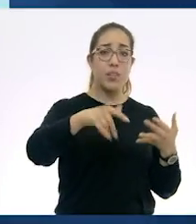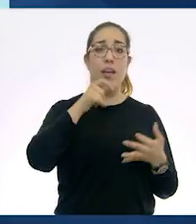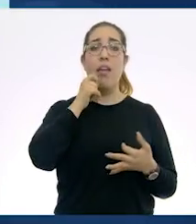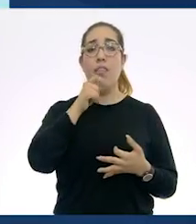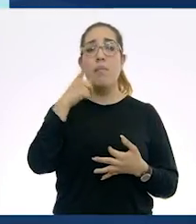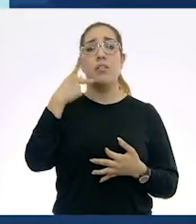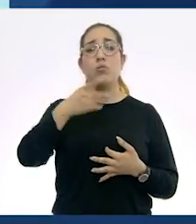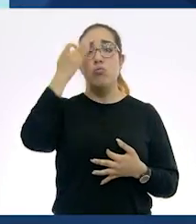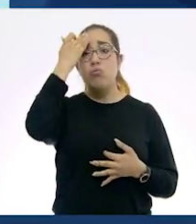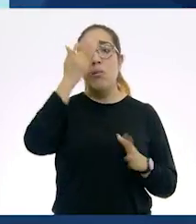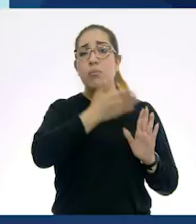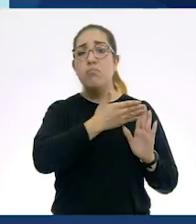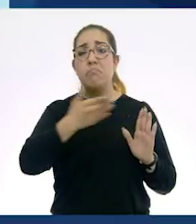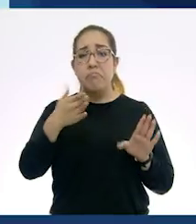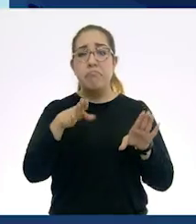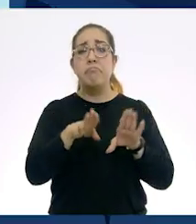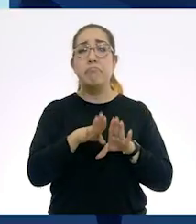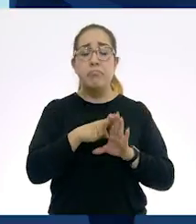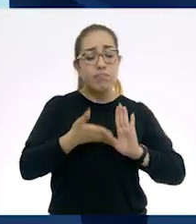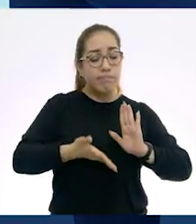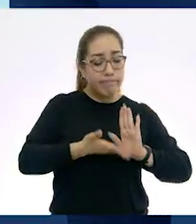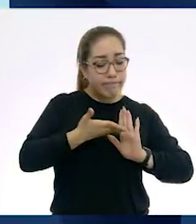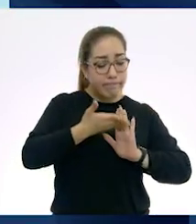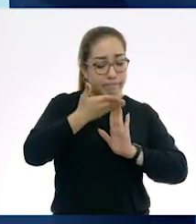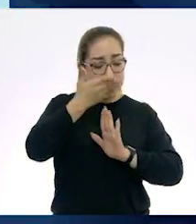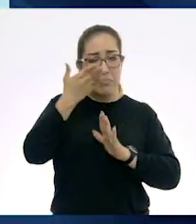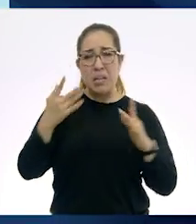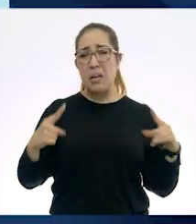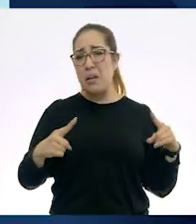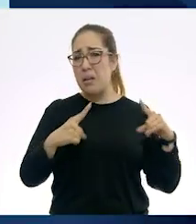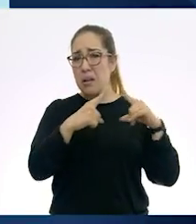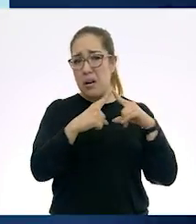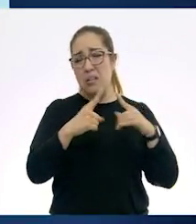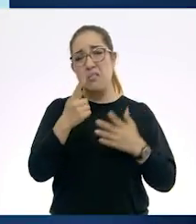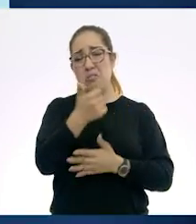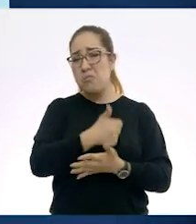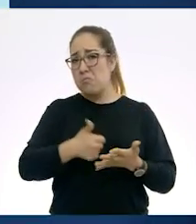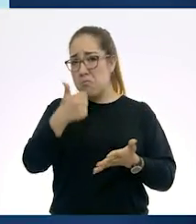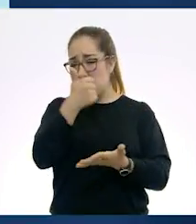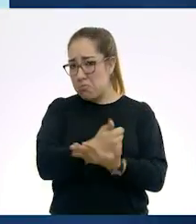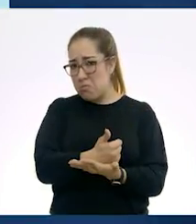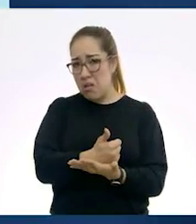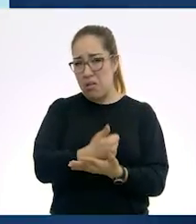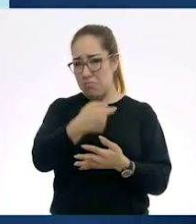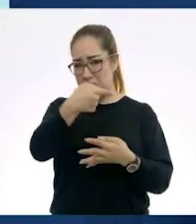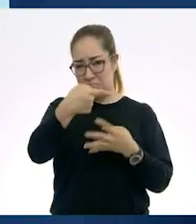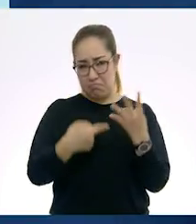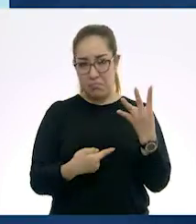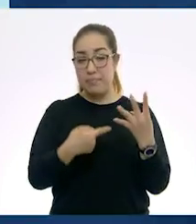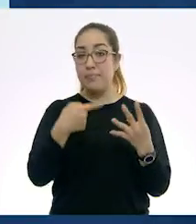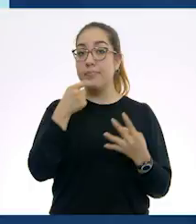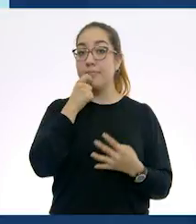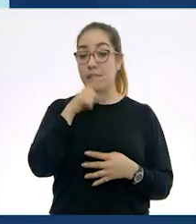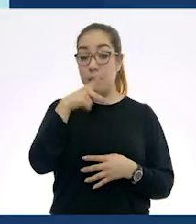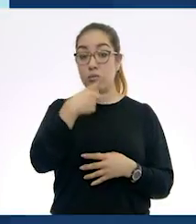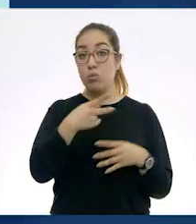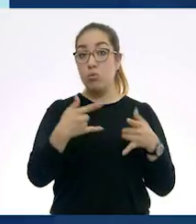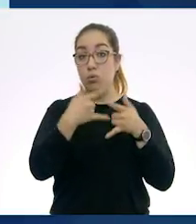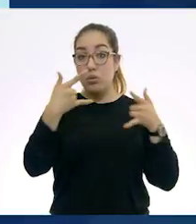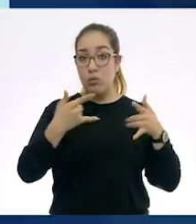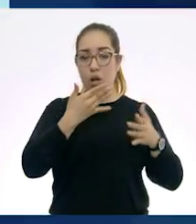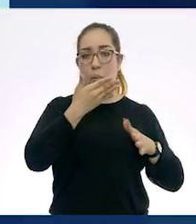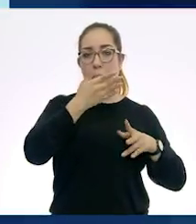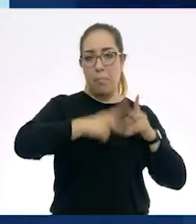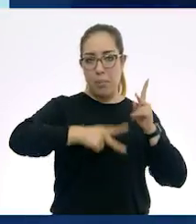periodos en los que se fueron construyendo templos, ciudades, y en las que se va a ir dividiendo su historia, que las